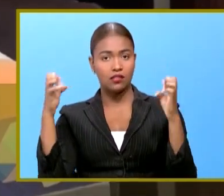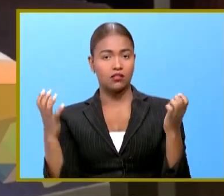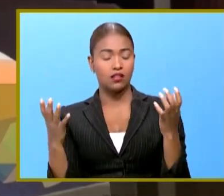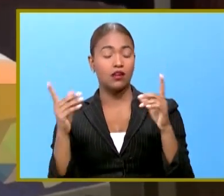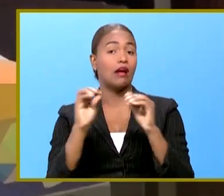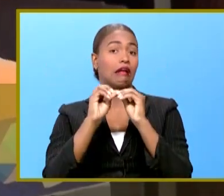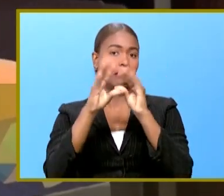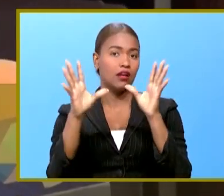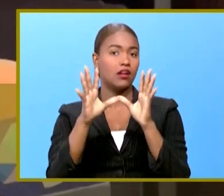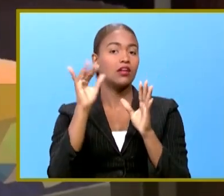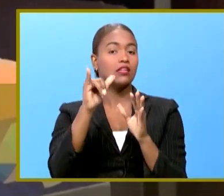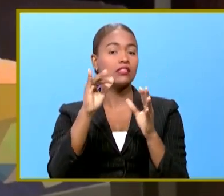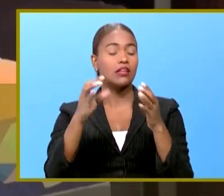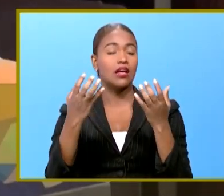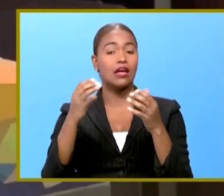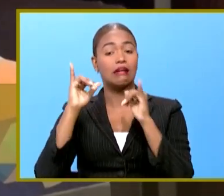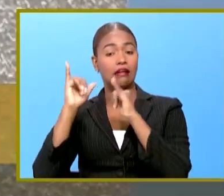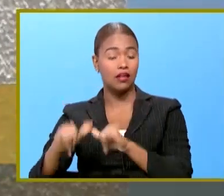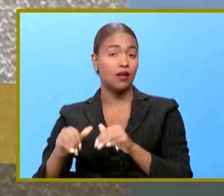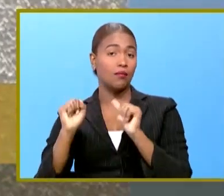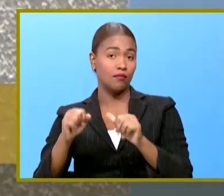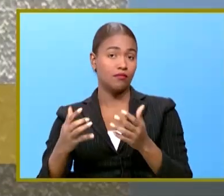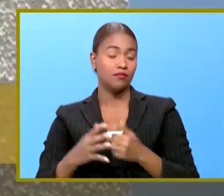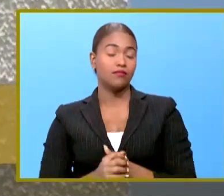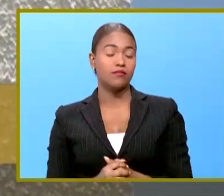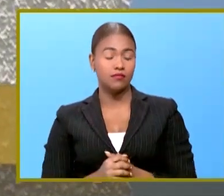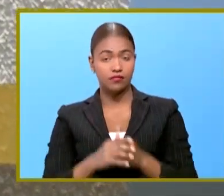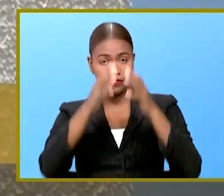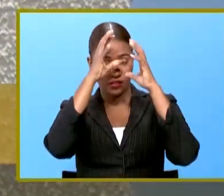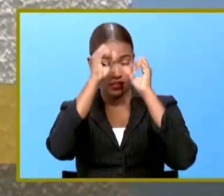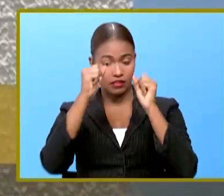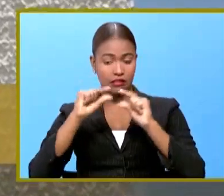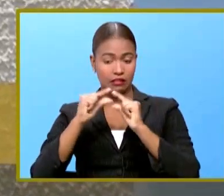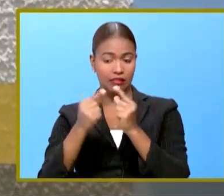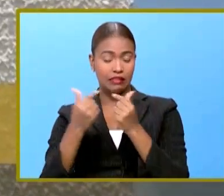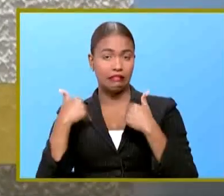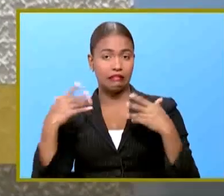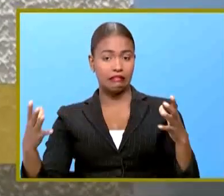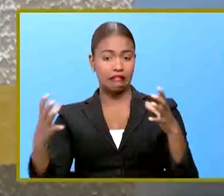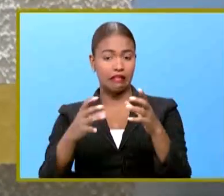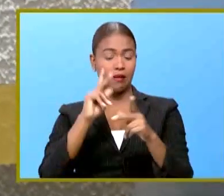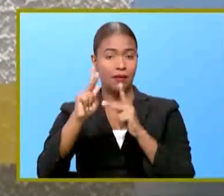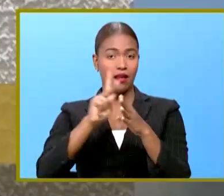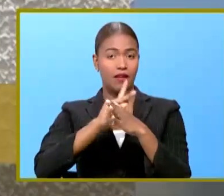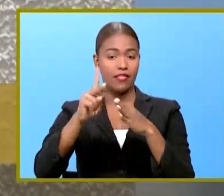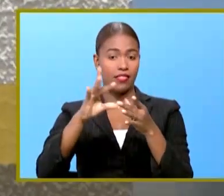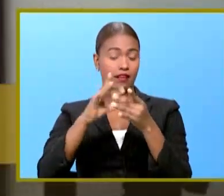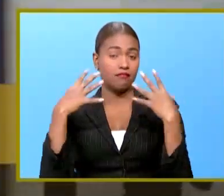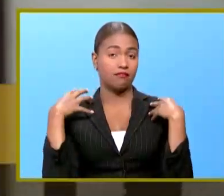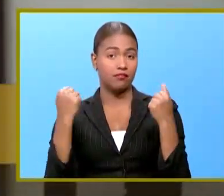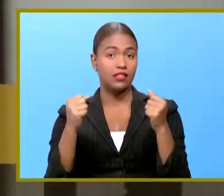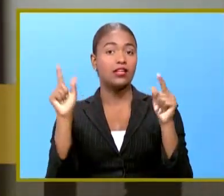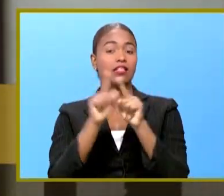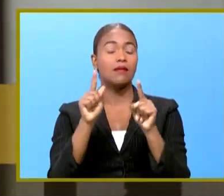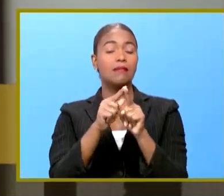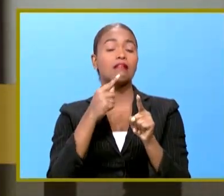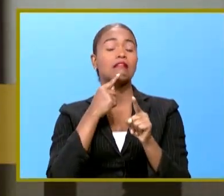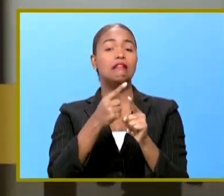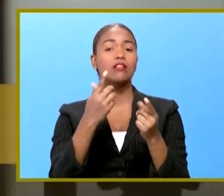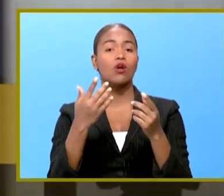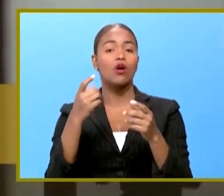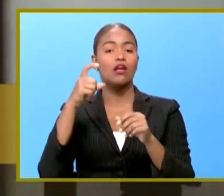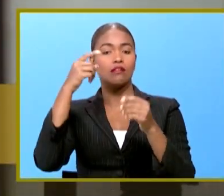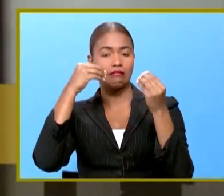claro que si esa cuarentena hay que mantenerla el presidente del gremio que agrupa a los profesionales de la salud también valoró las